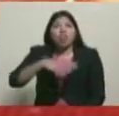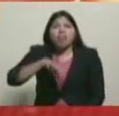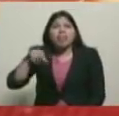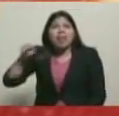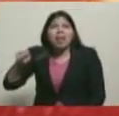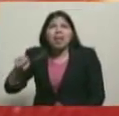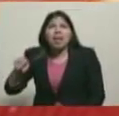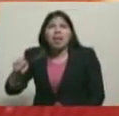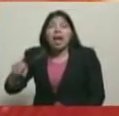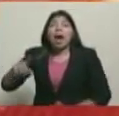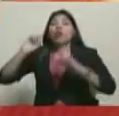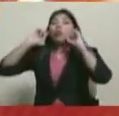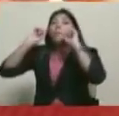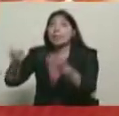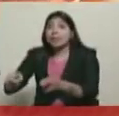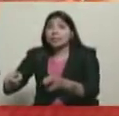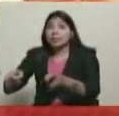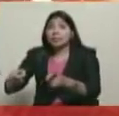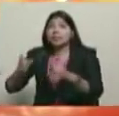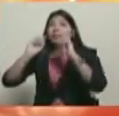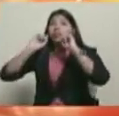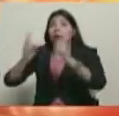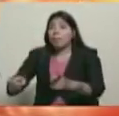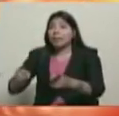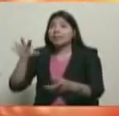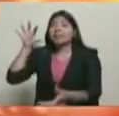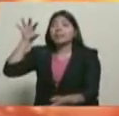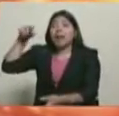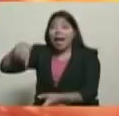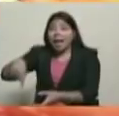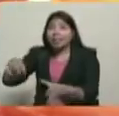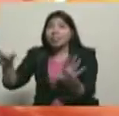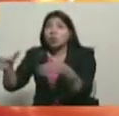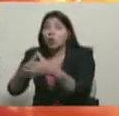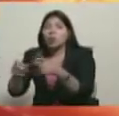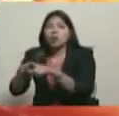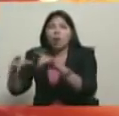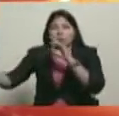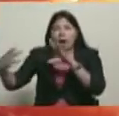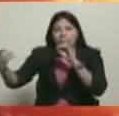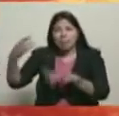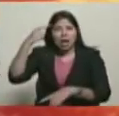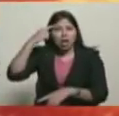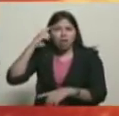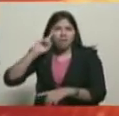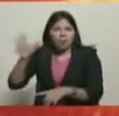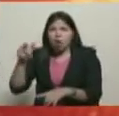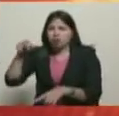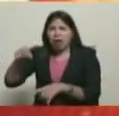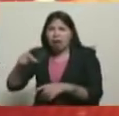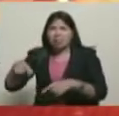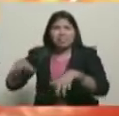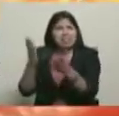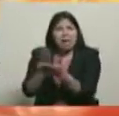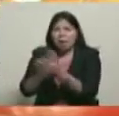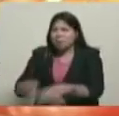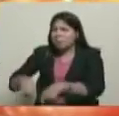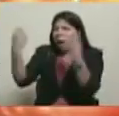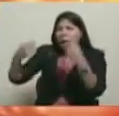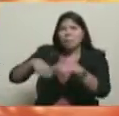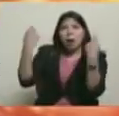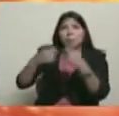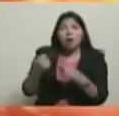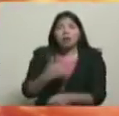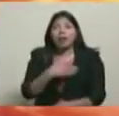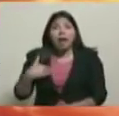En la autopista. En la autopista. La autopista de los guarimberos, pues, la autopista que ellos destruyen. ¿Y qué querían ellos? Que se